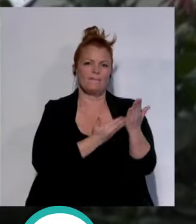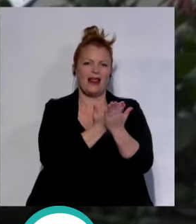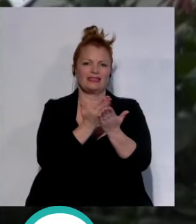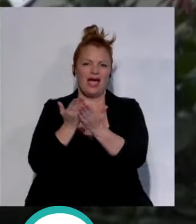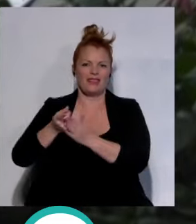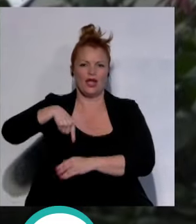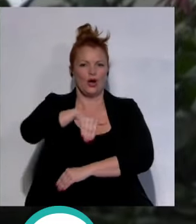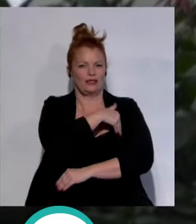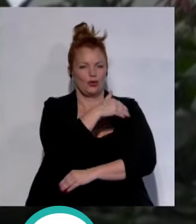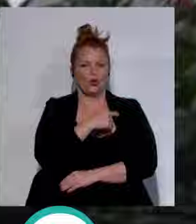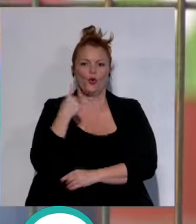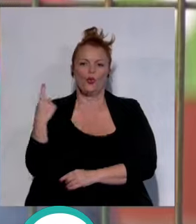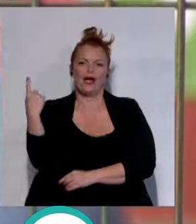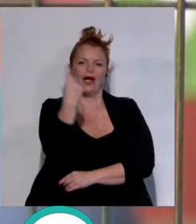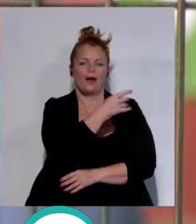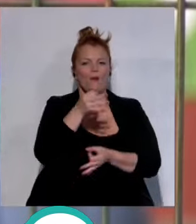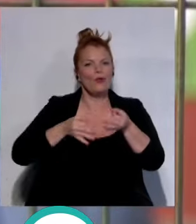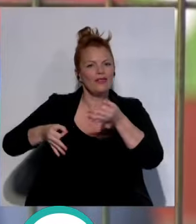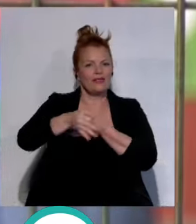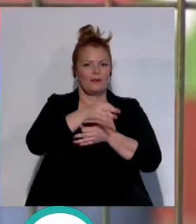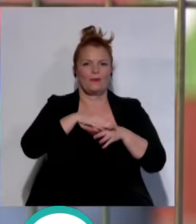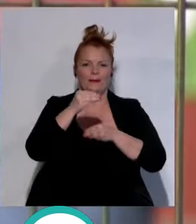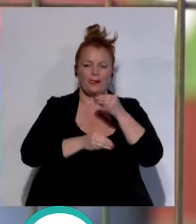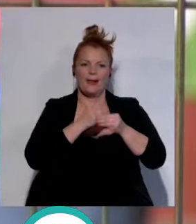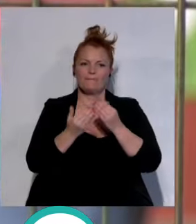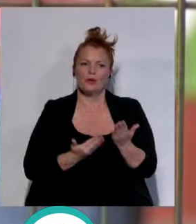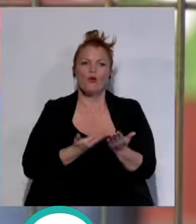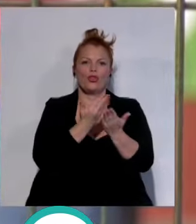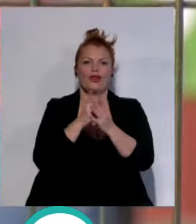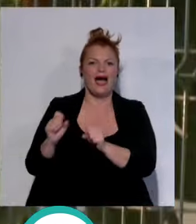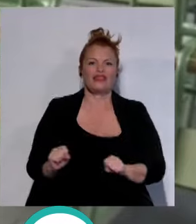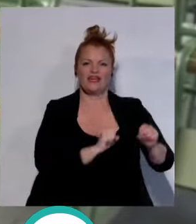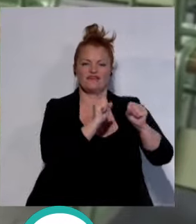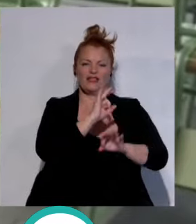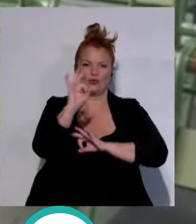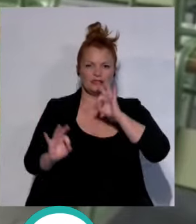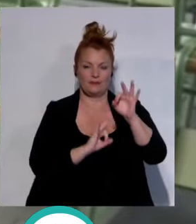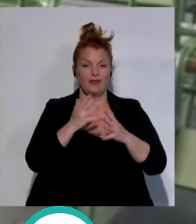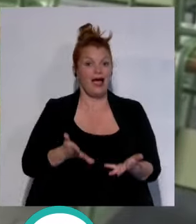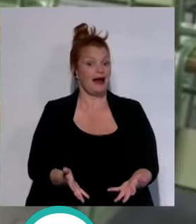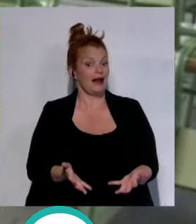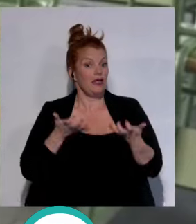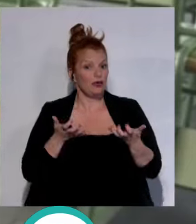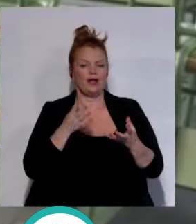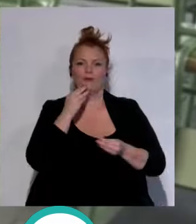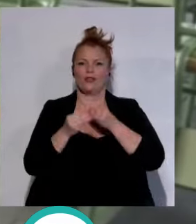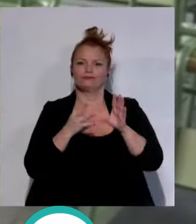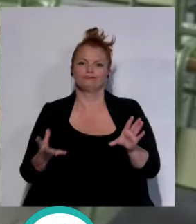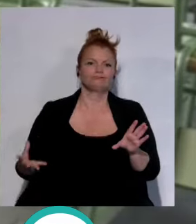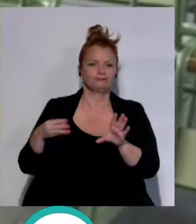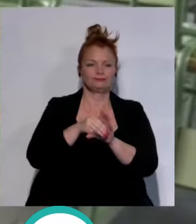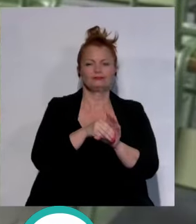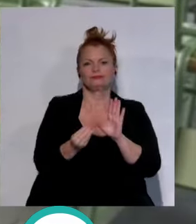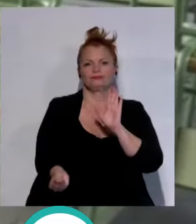estudiantes una por cada municipio para convertirse en mociones a defender en una asamblea. La ganadora podrá integrarse en los